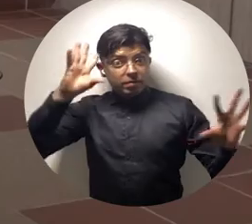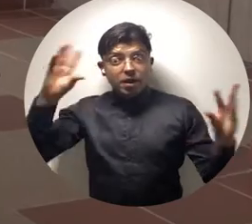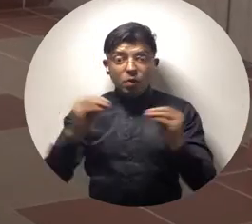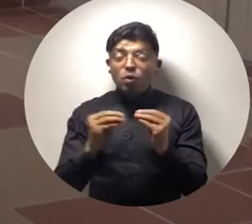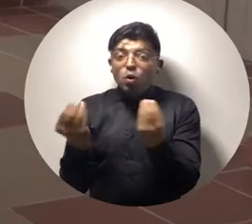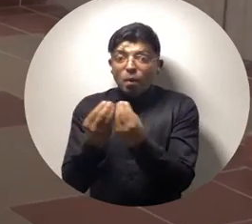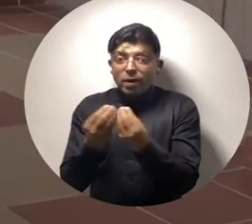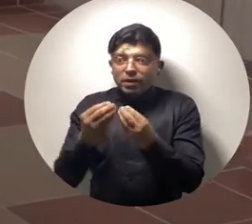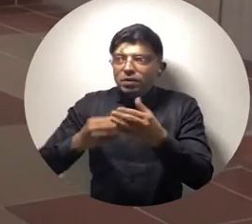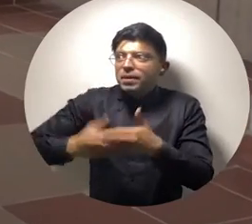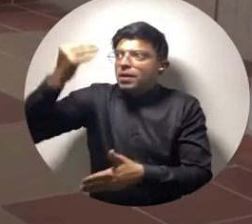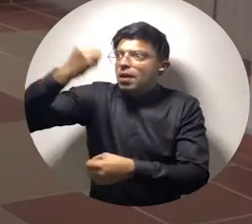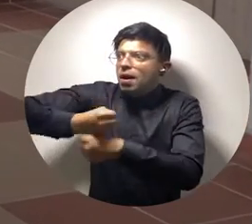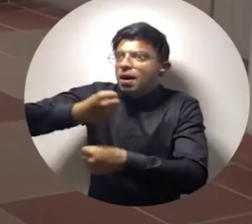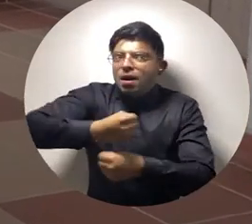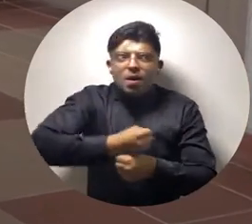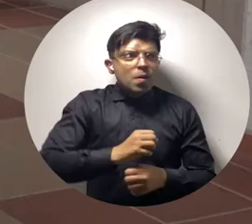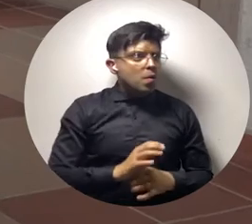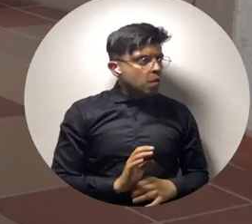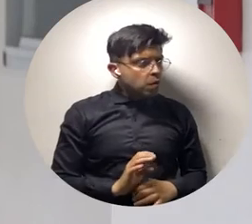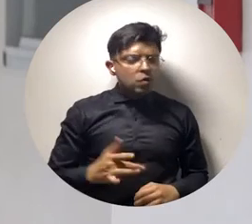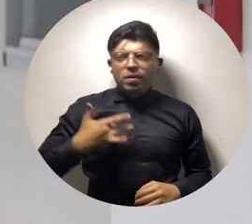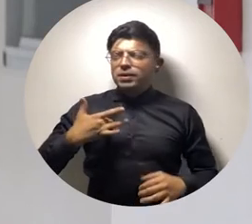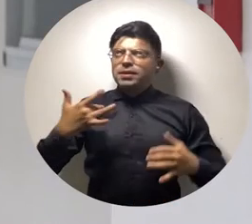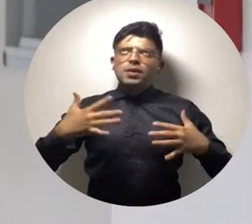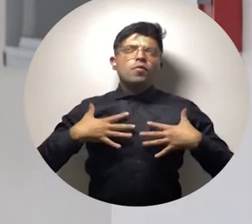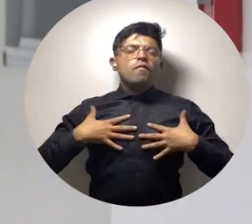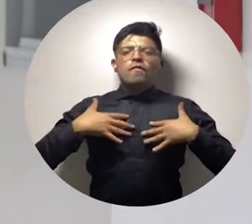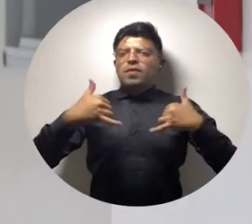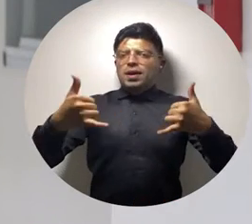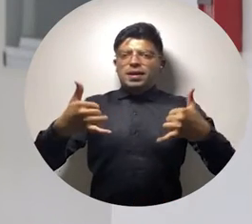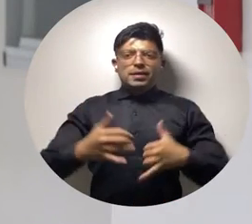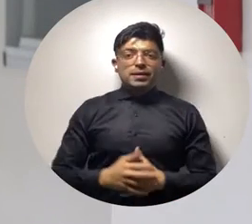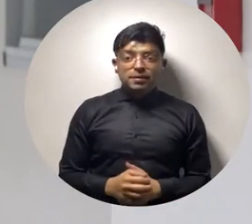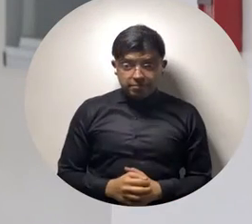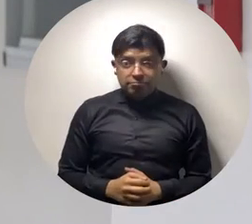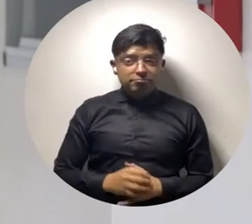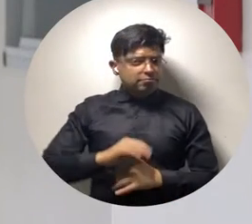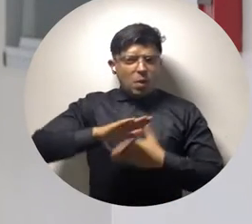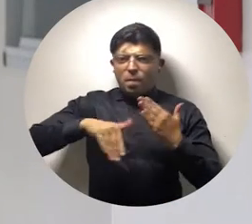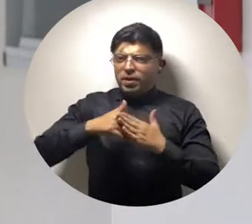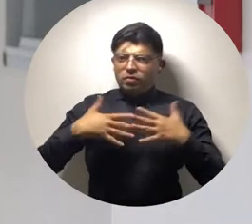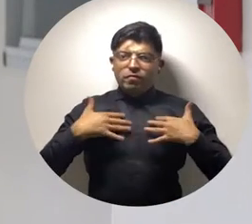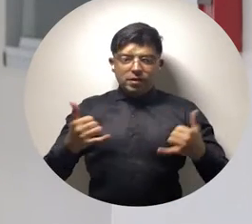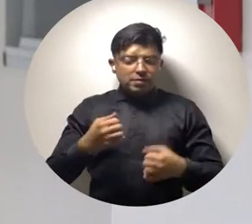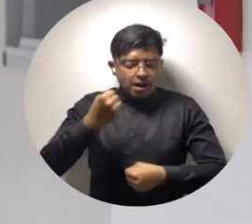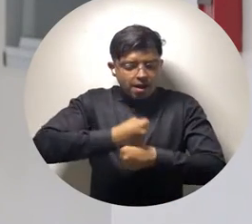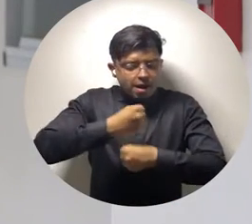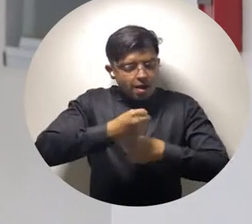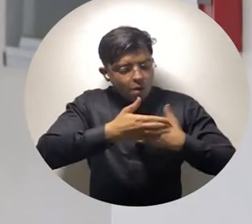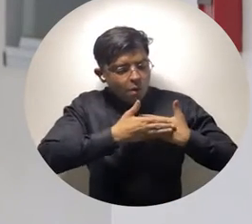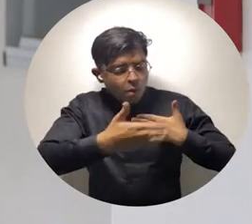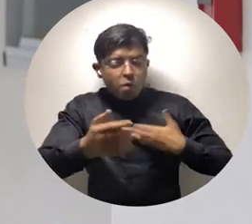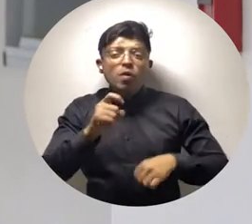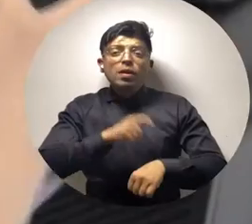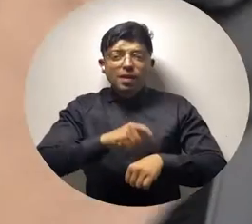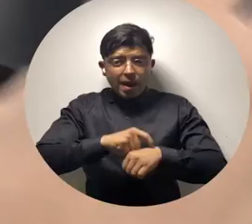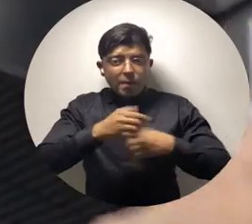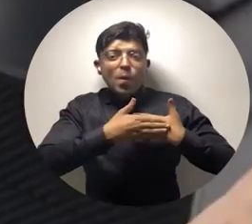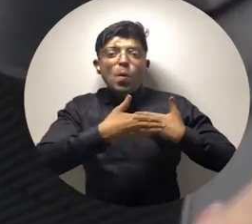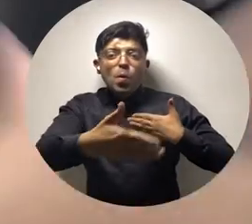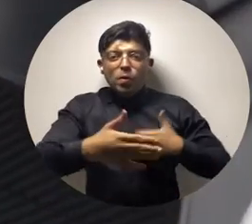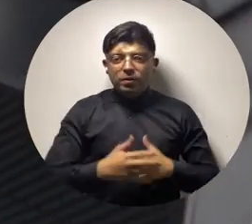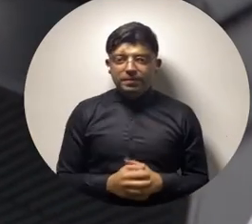compañeros también entraron a trabajar, me siento muy feliz y todo porque sé que vamos a tener trabajo para mucho rato.